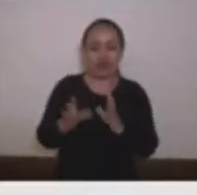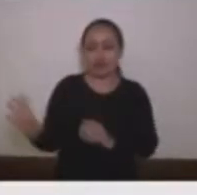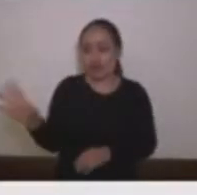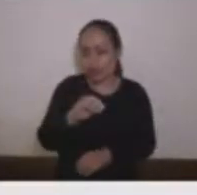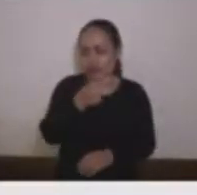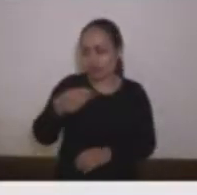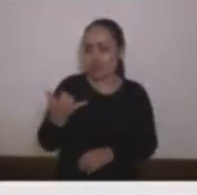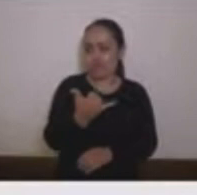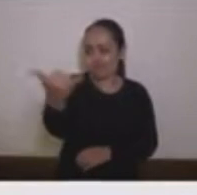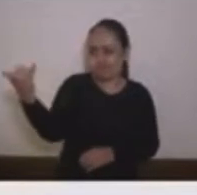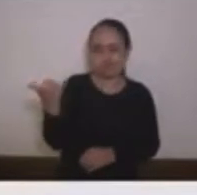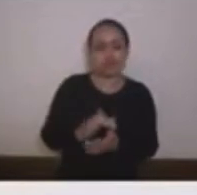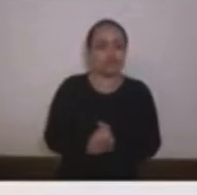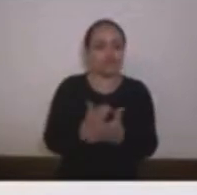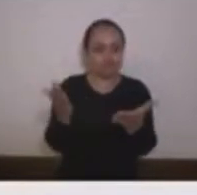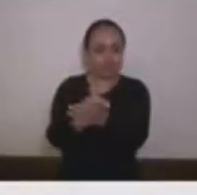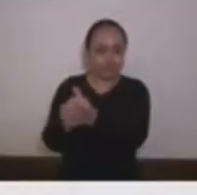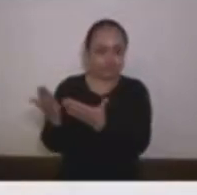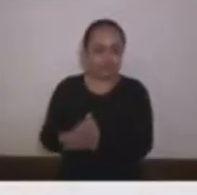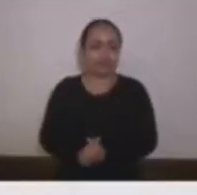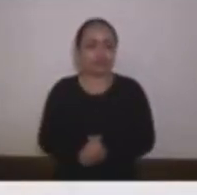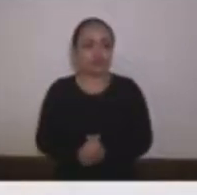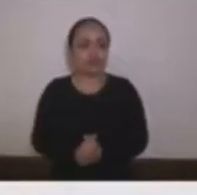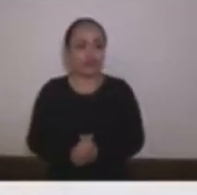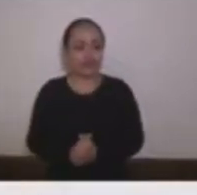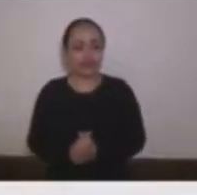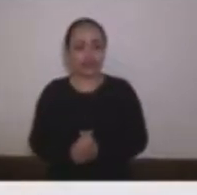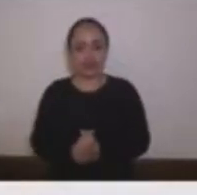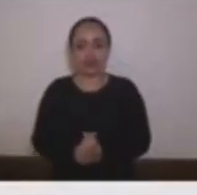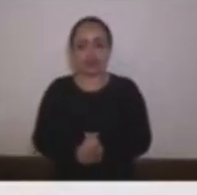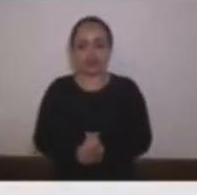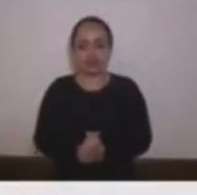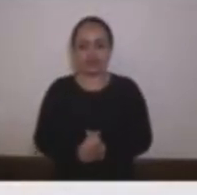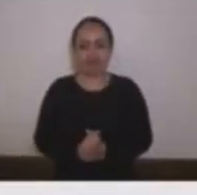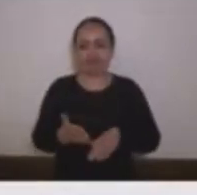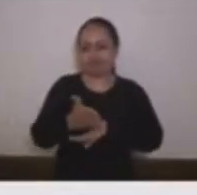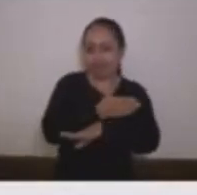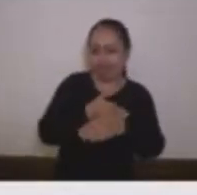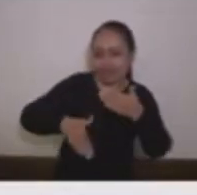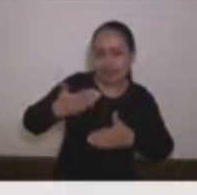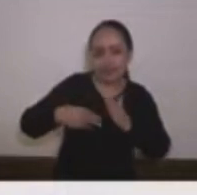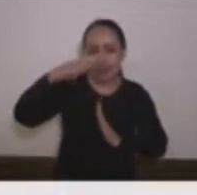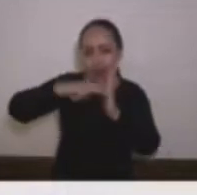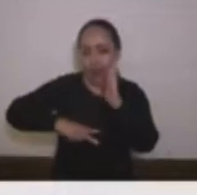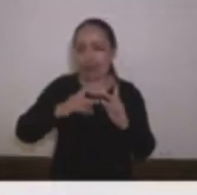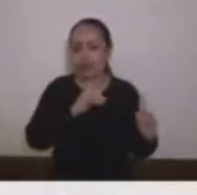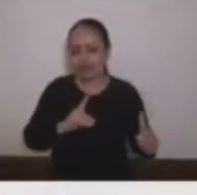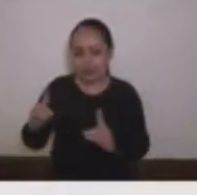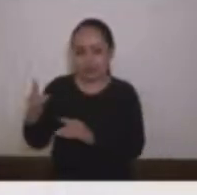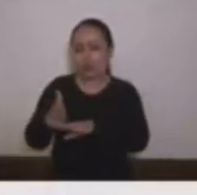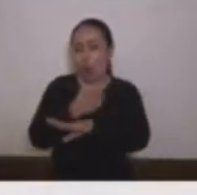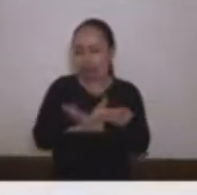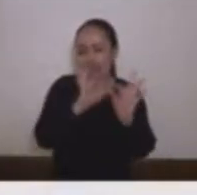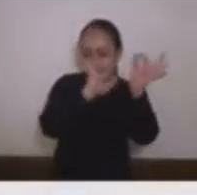el día de hoy en la sesión y que está siguiendo esta transmisión. Yo quiero, antes de empezar a leer un poco un discurso que junto con mi equipo